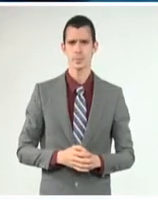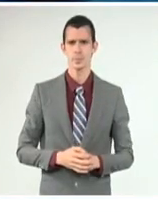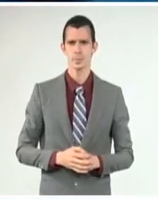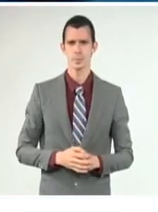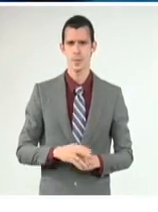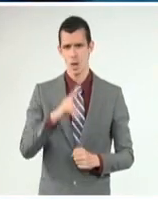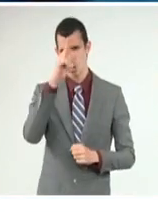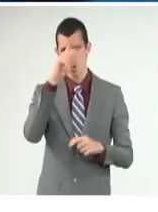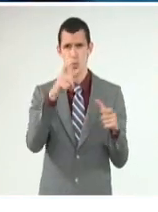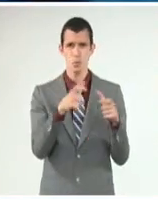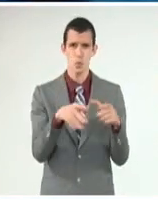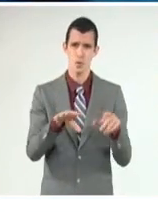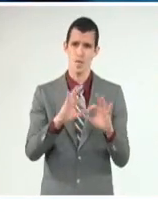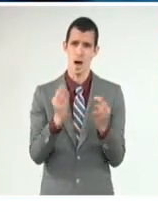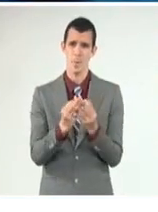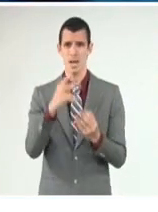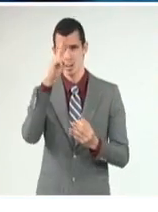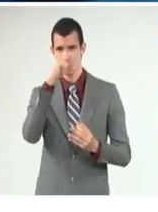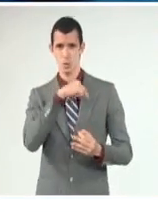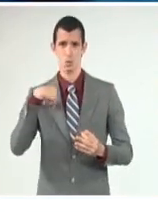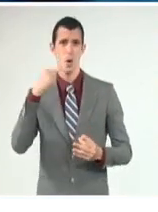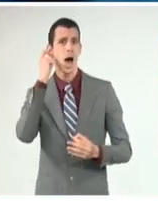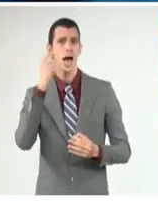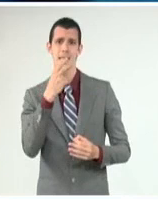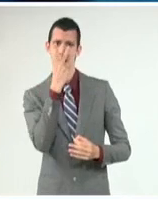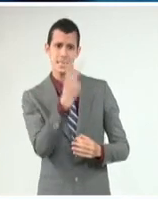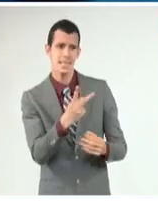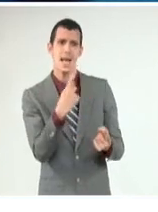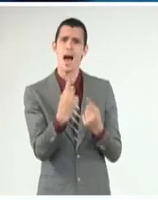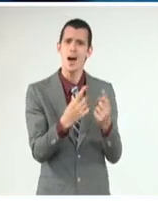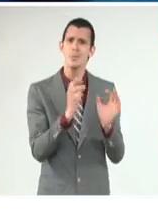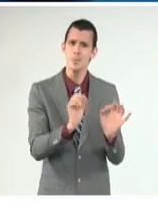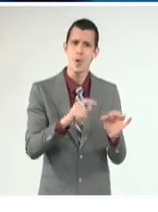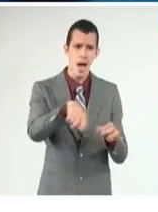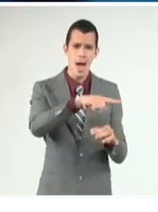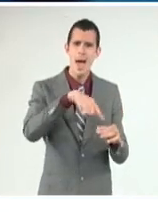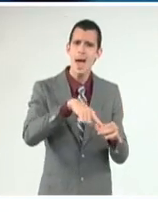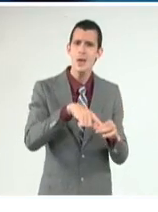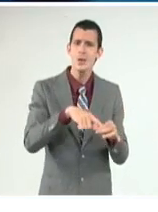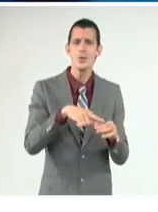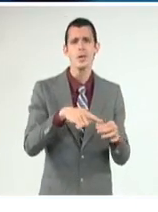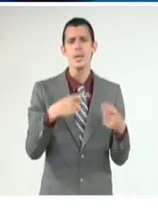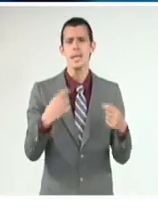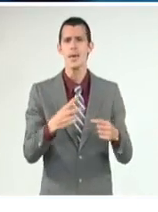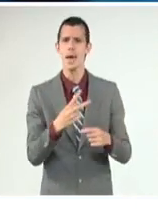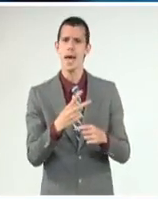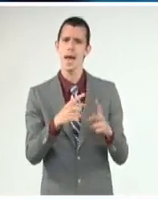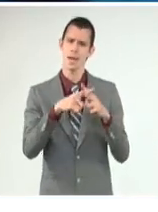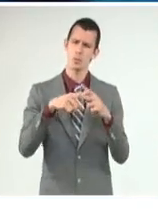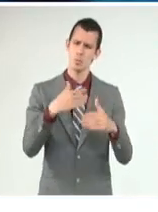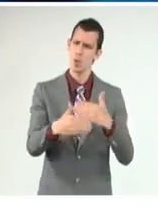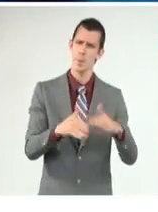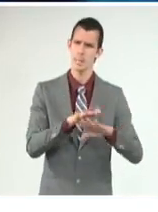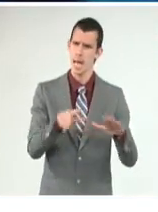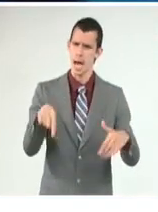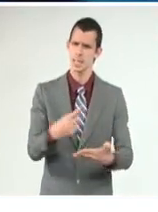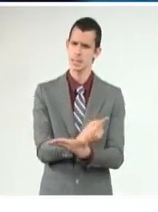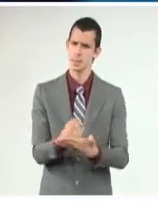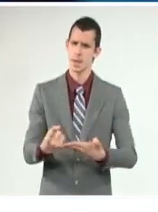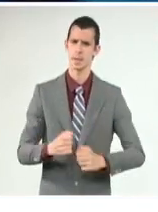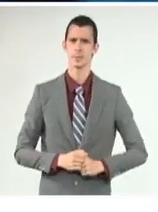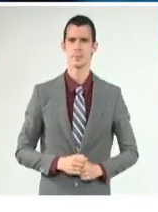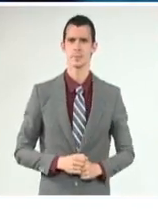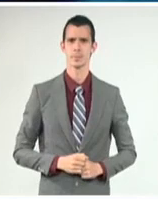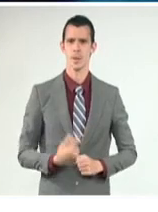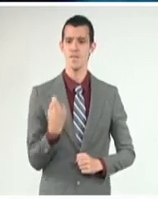semana, que nos quedan 11, y aquí en Ciego, que nos quedaban cuatro, el resto de los municipios debe llegar a